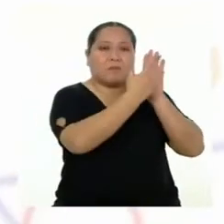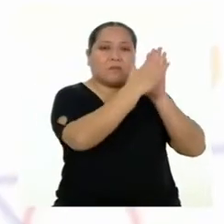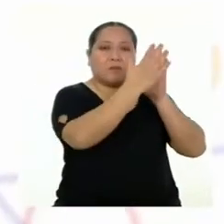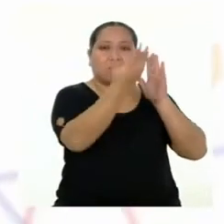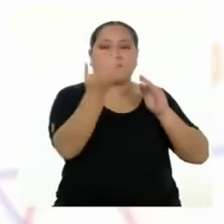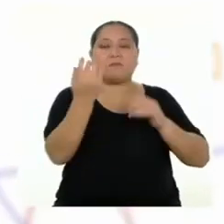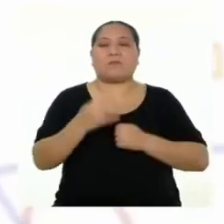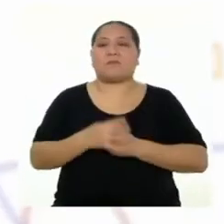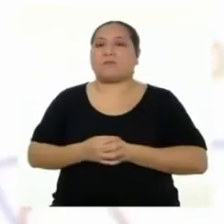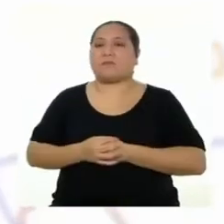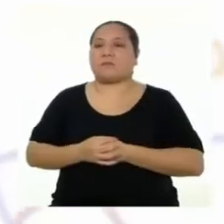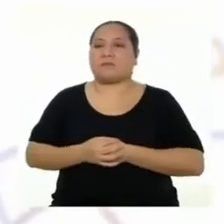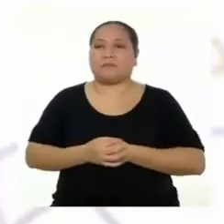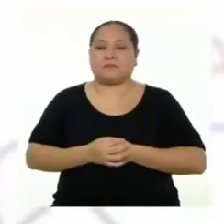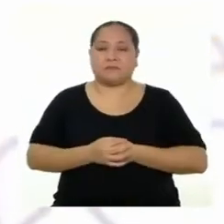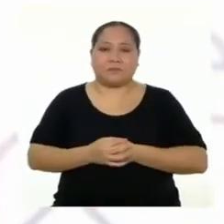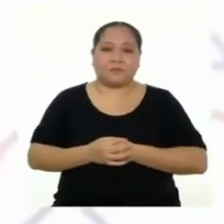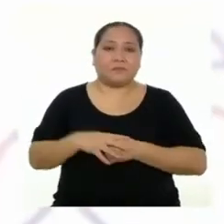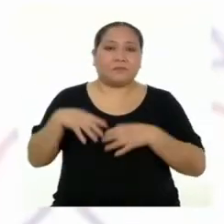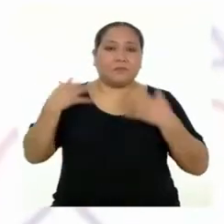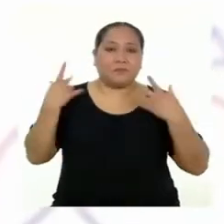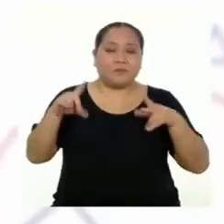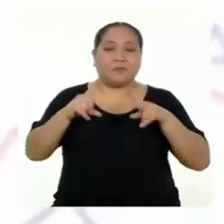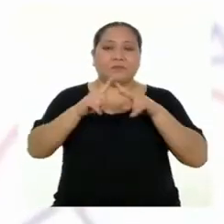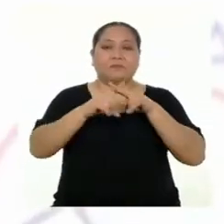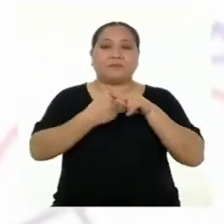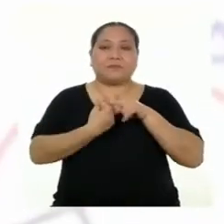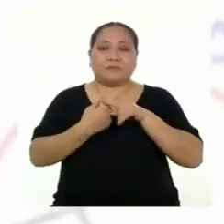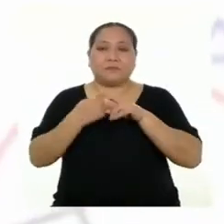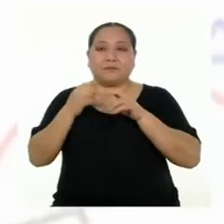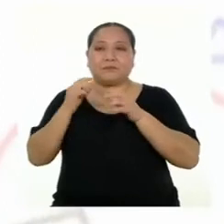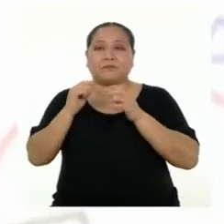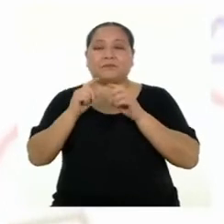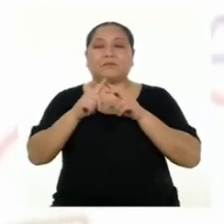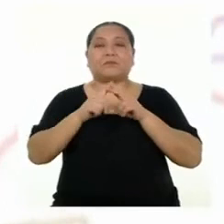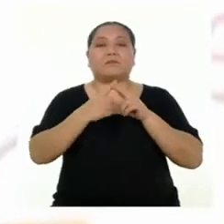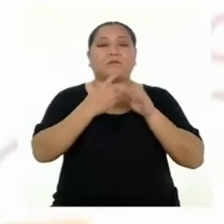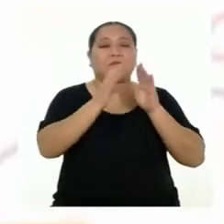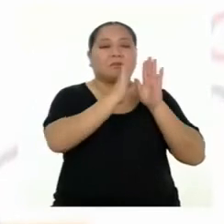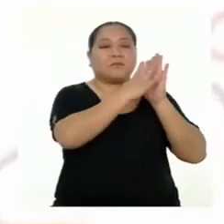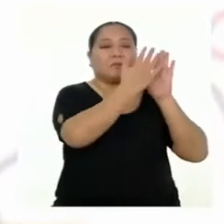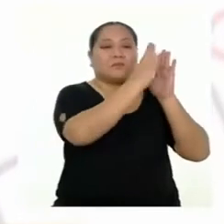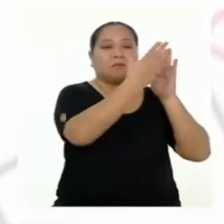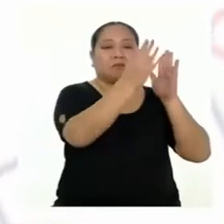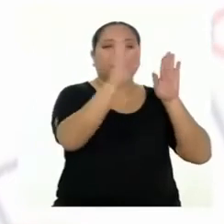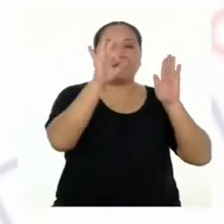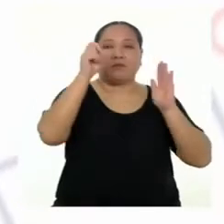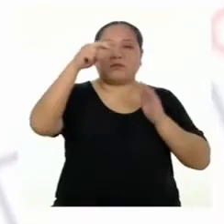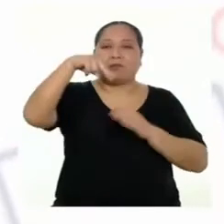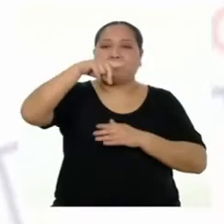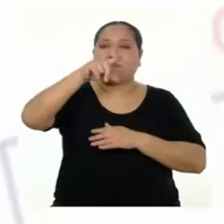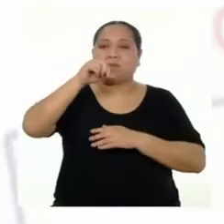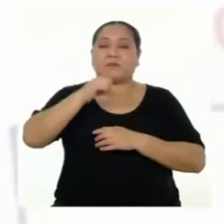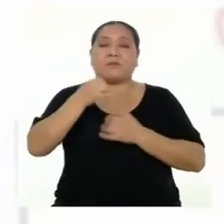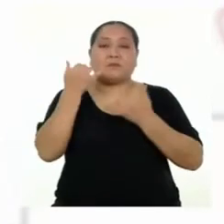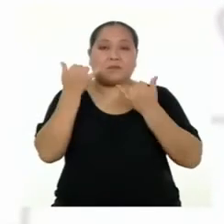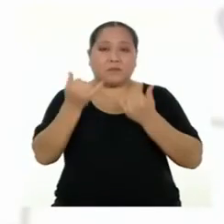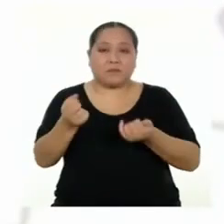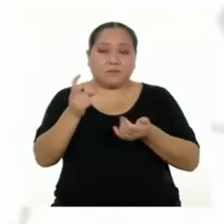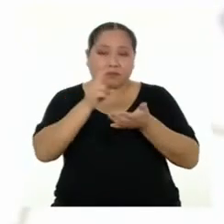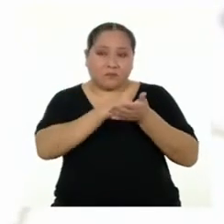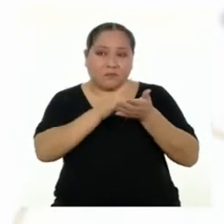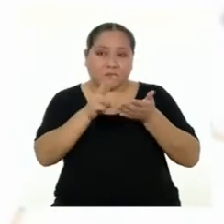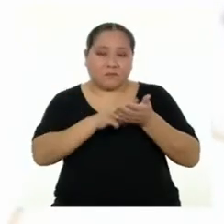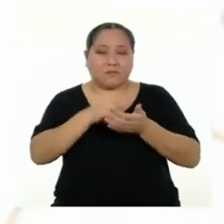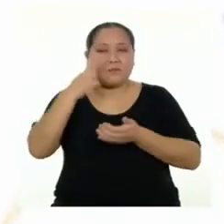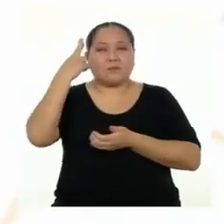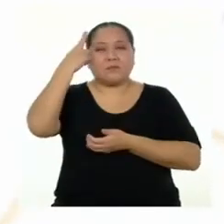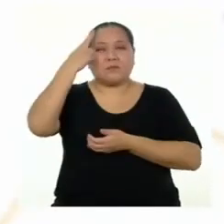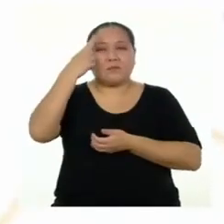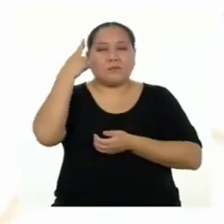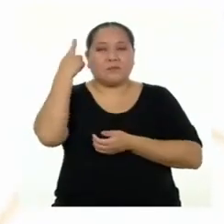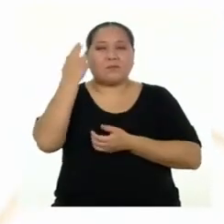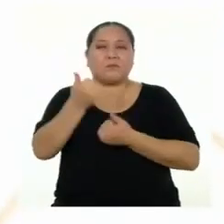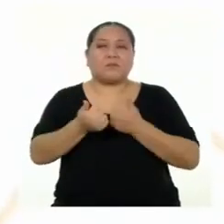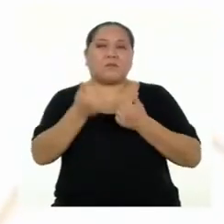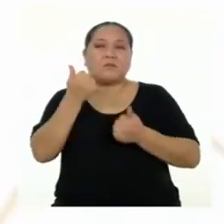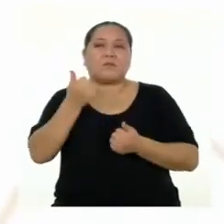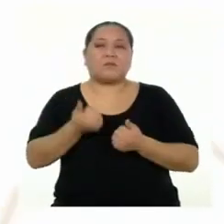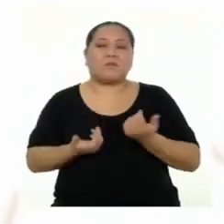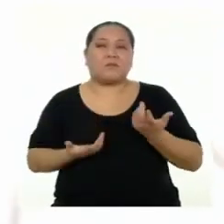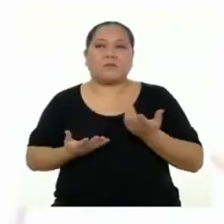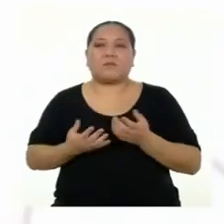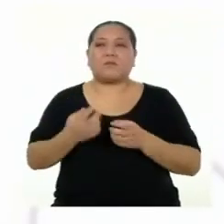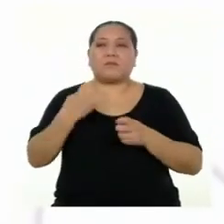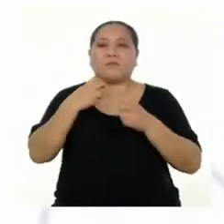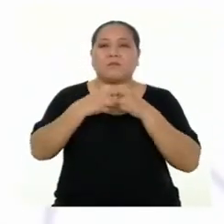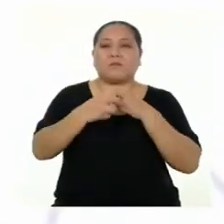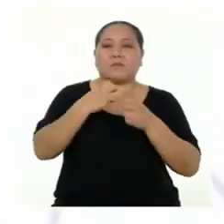texto argumentativo. Y ya iniciamos la elaboración del fancine. Hoy leeremos y reflexionaremos sobre los efectos de la